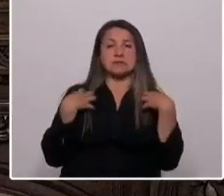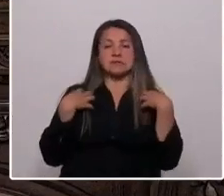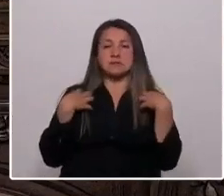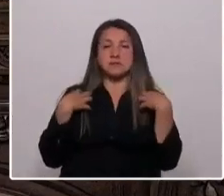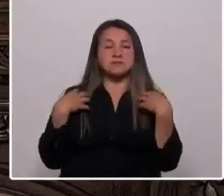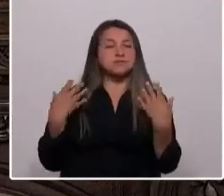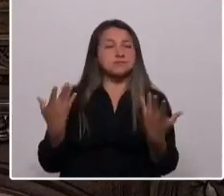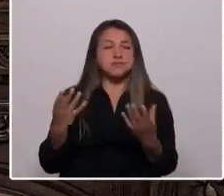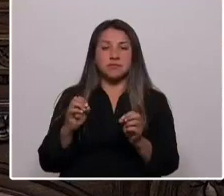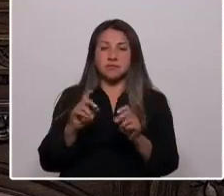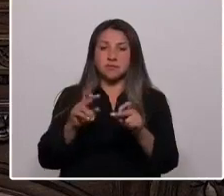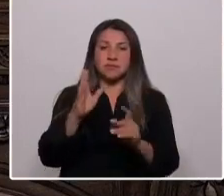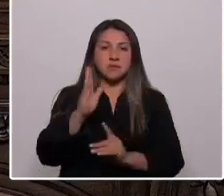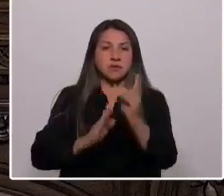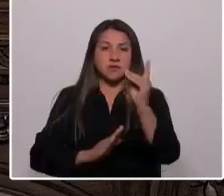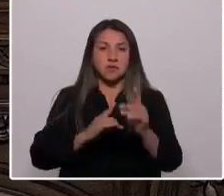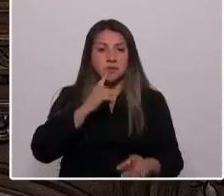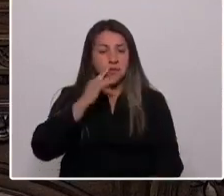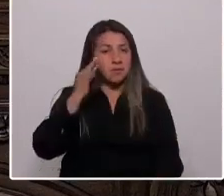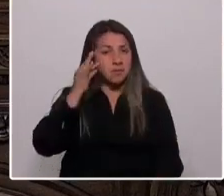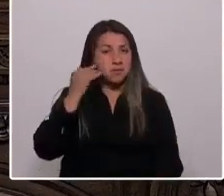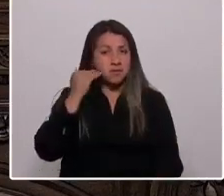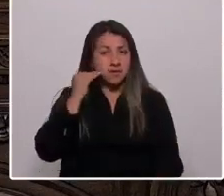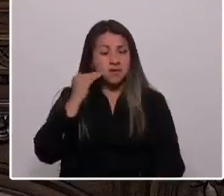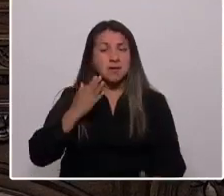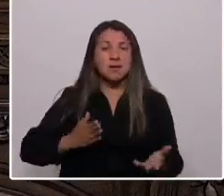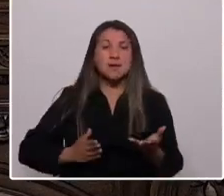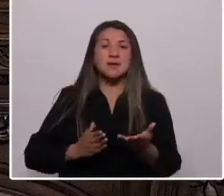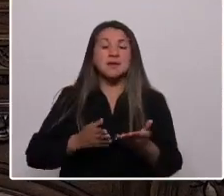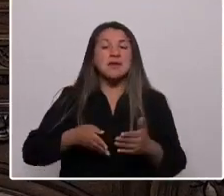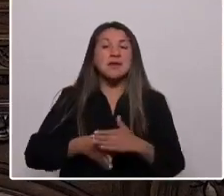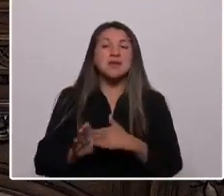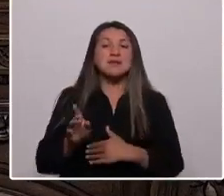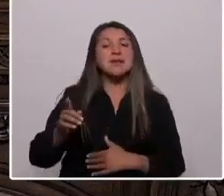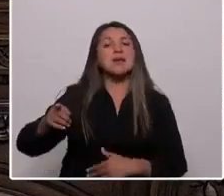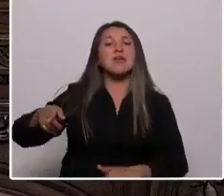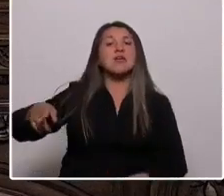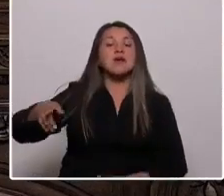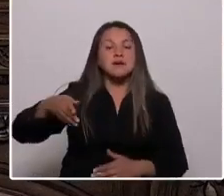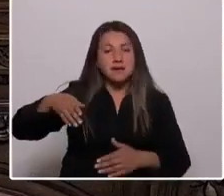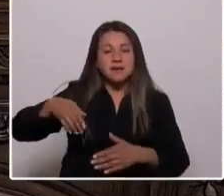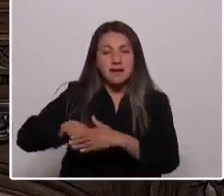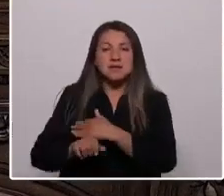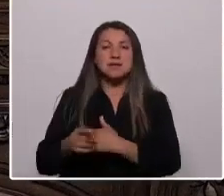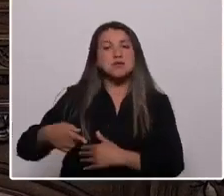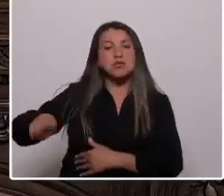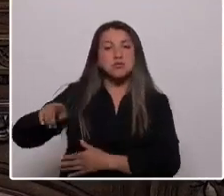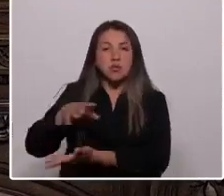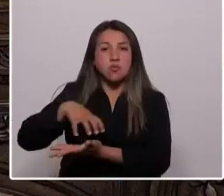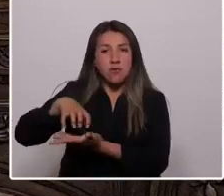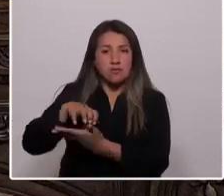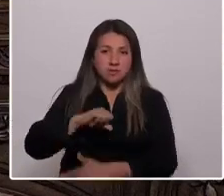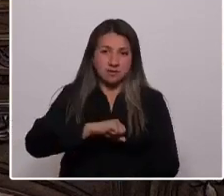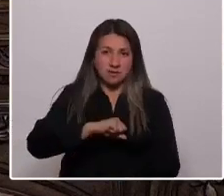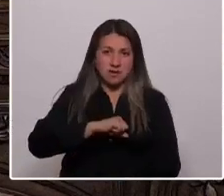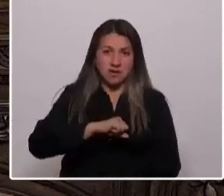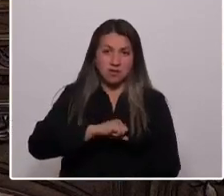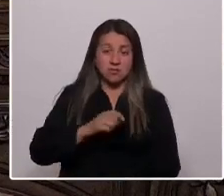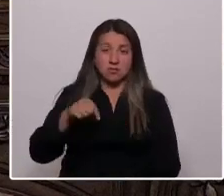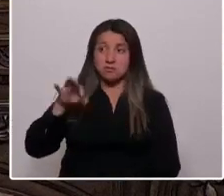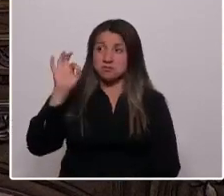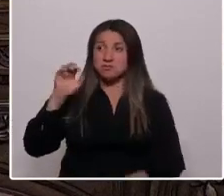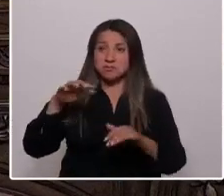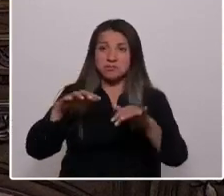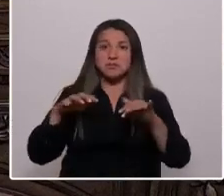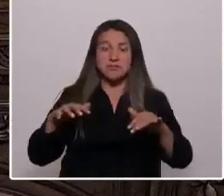de desarrollo de un niño o niña que nace en una comuna del Conoriente de Santiago. Hemos llegado a este hemiciclo desde un territorio habitado